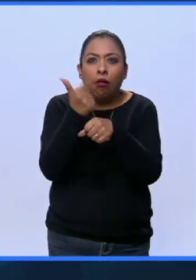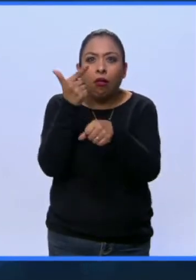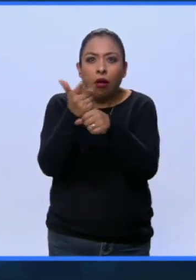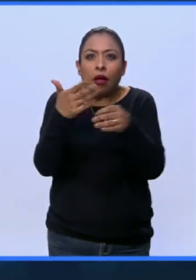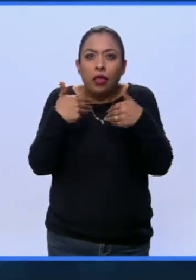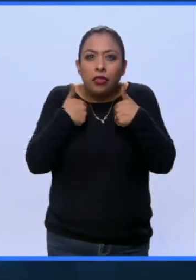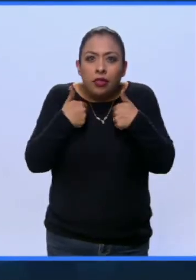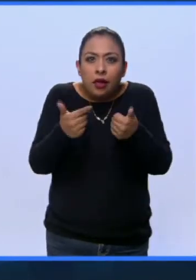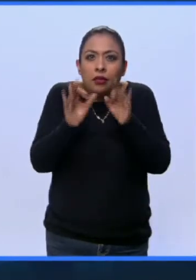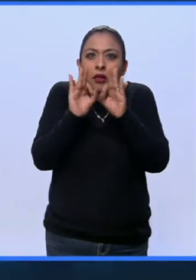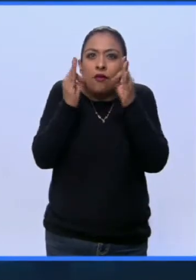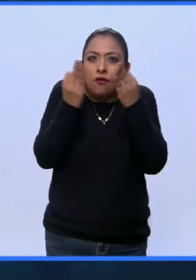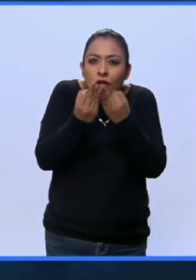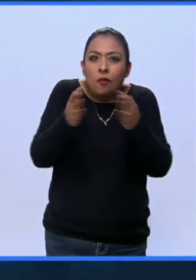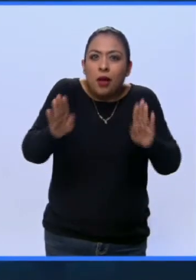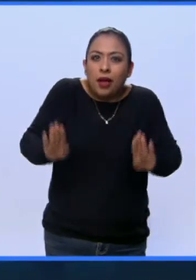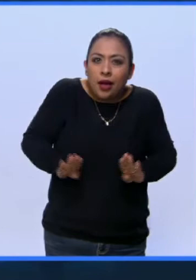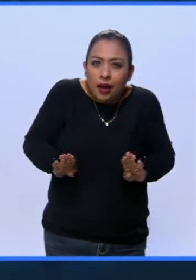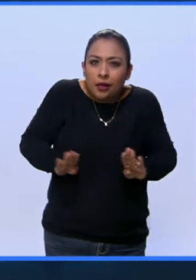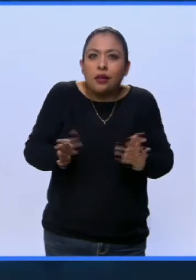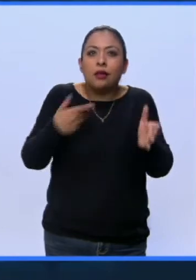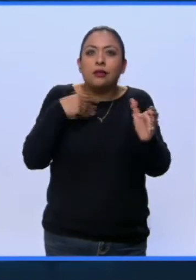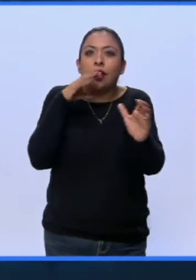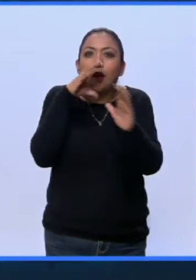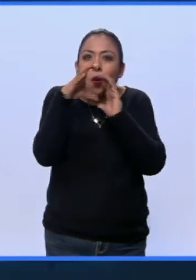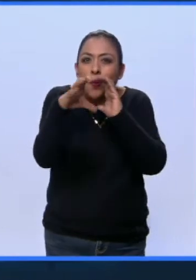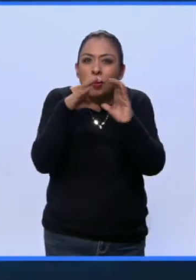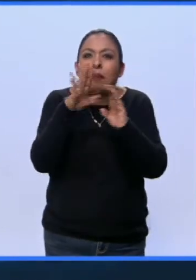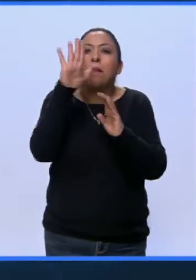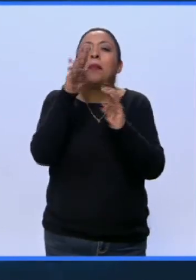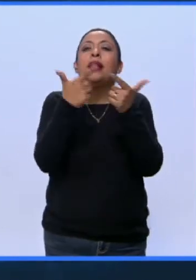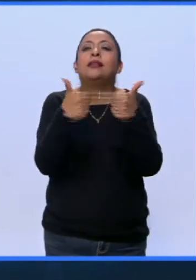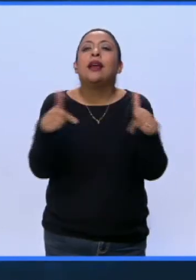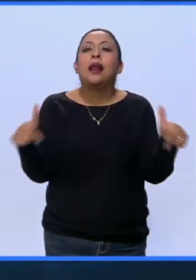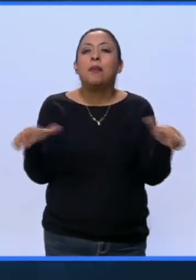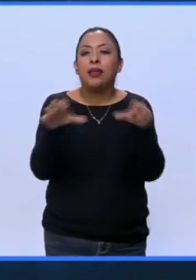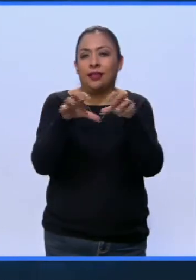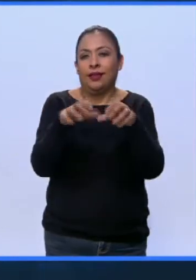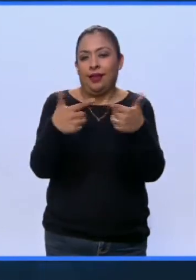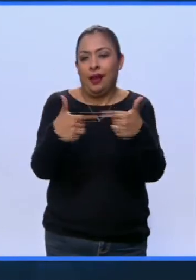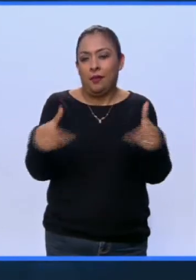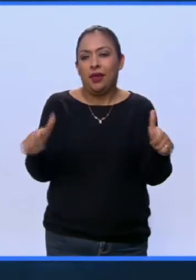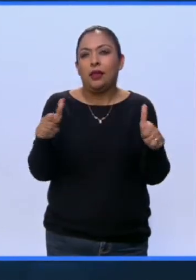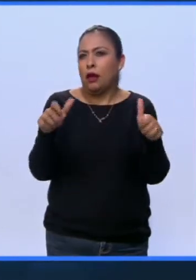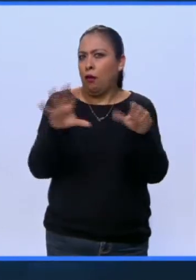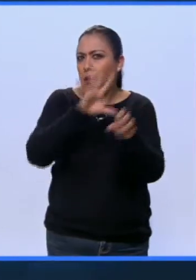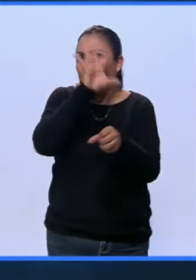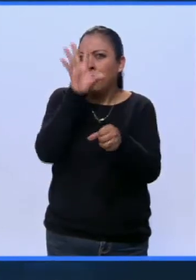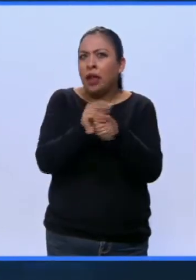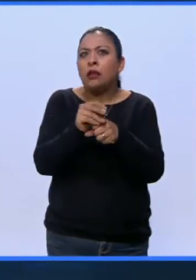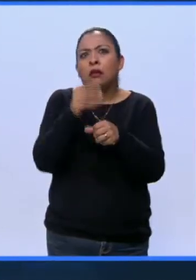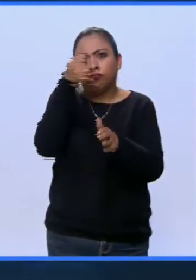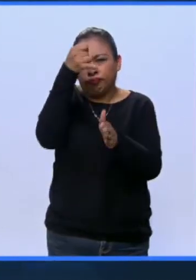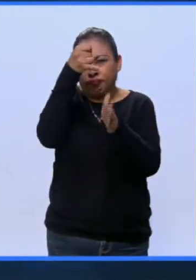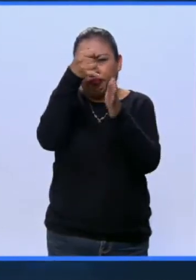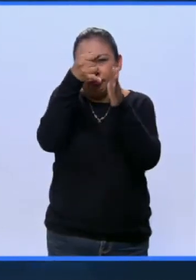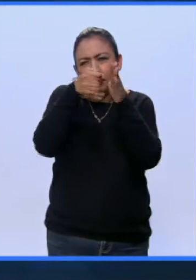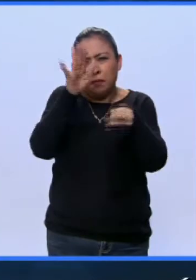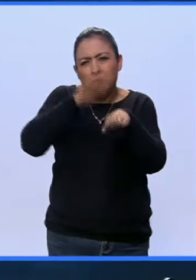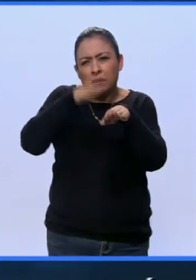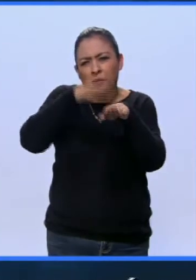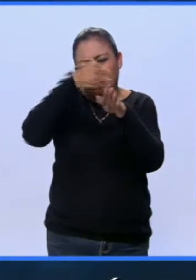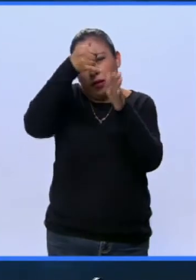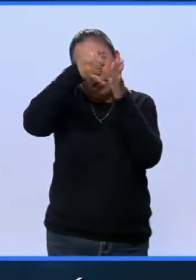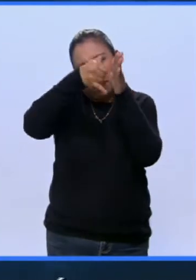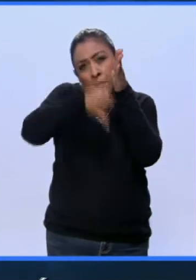formas de comunicar. Esa gramática, ¿no? Es una gramática completa y es cada vez más compleja y se va complejizando. Y hoy